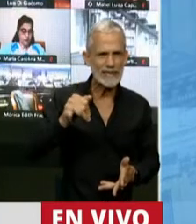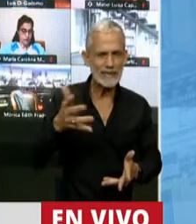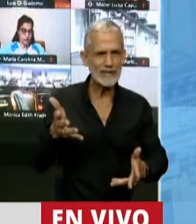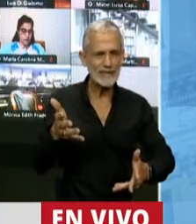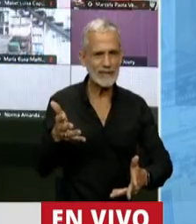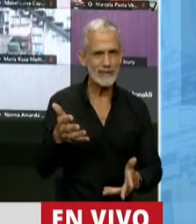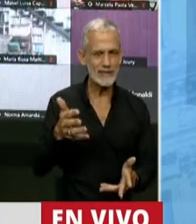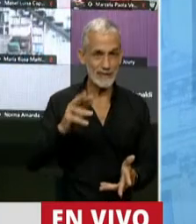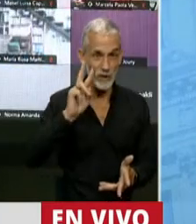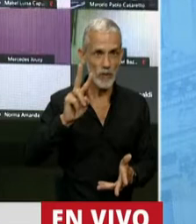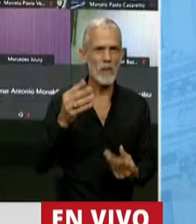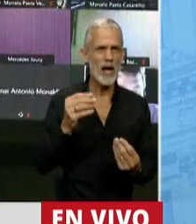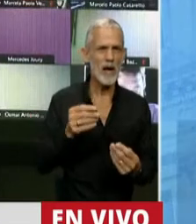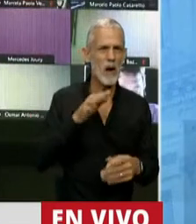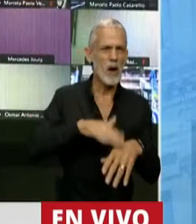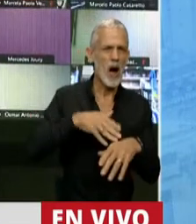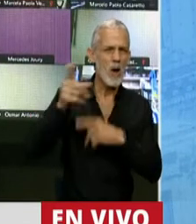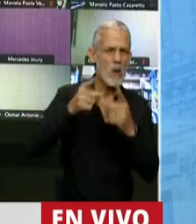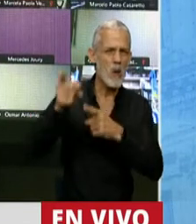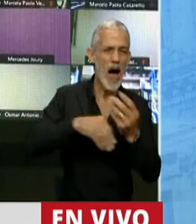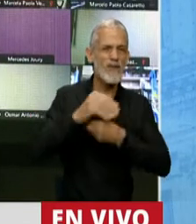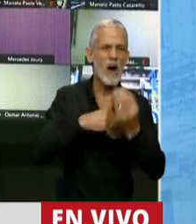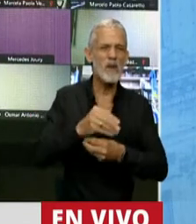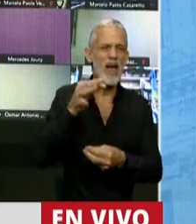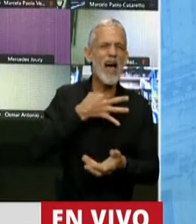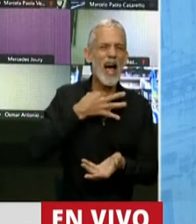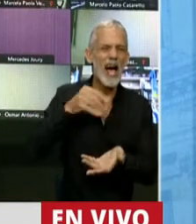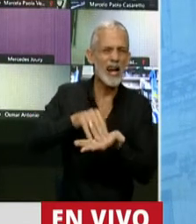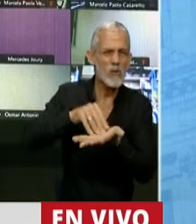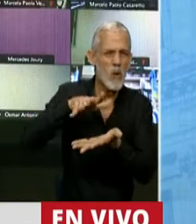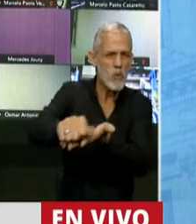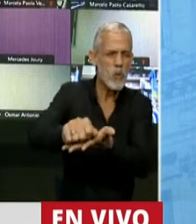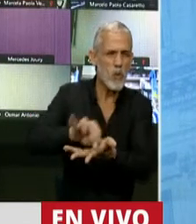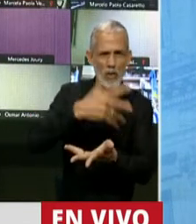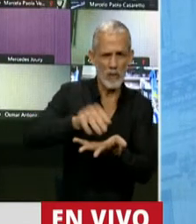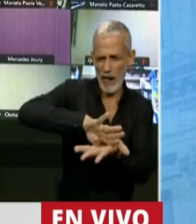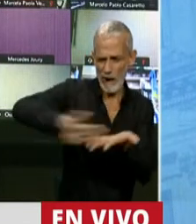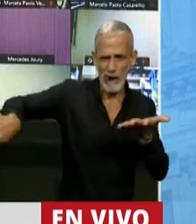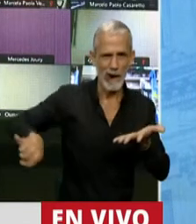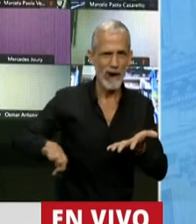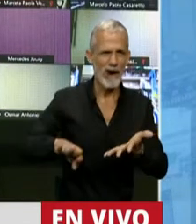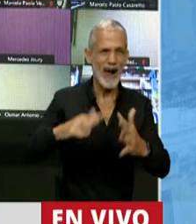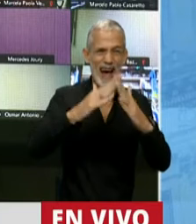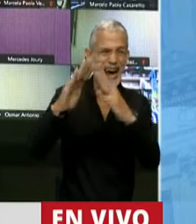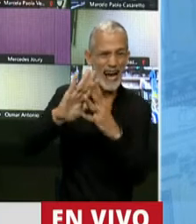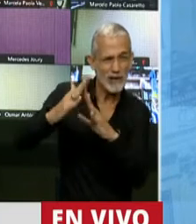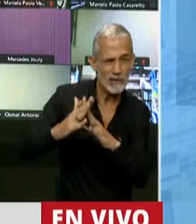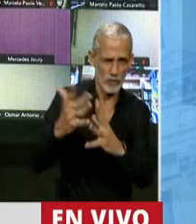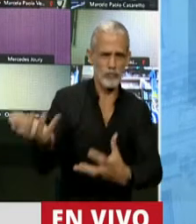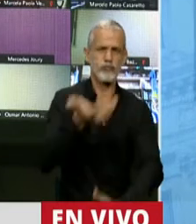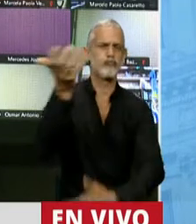acusar a las familias de Guernica, a las que le pasó la topadora, le prendieron fuego a sus casillas.